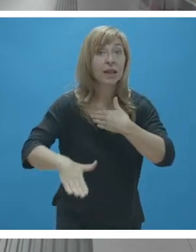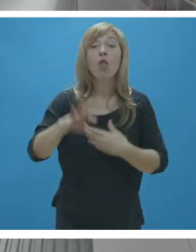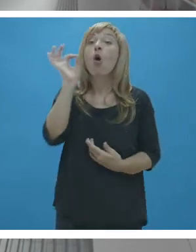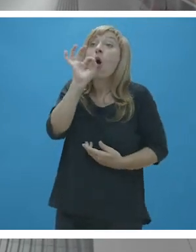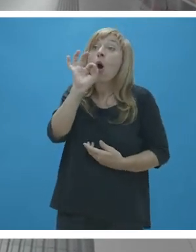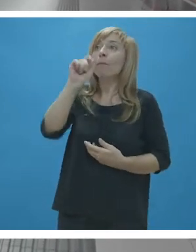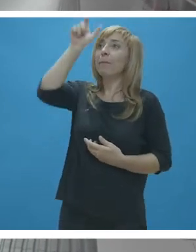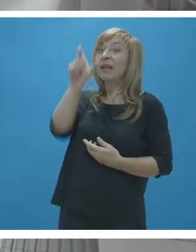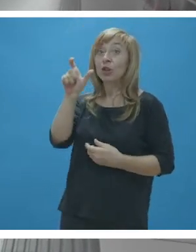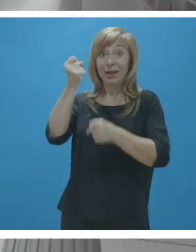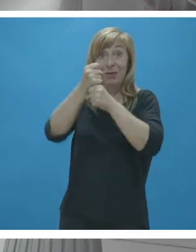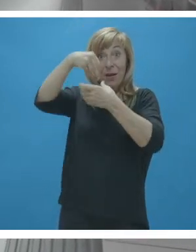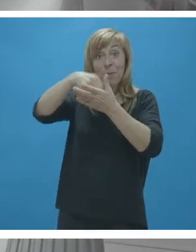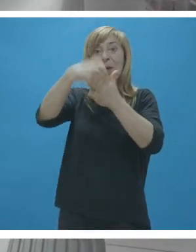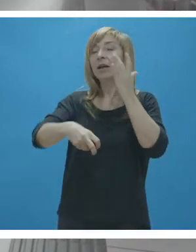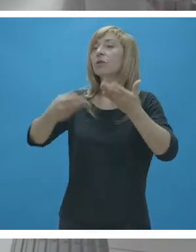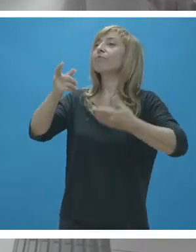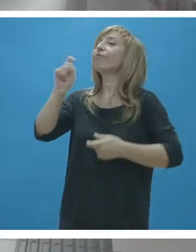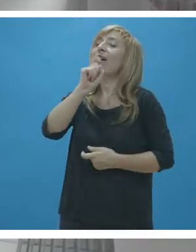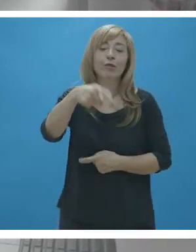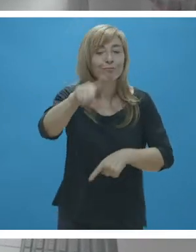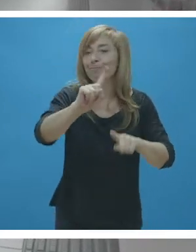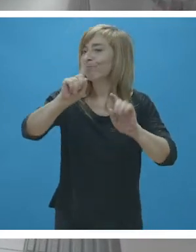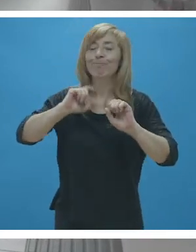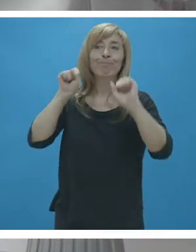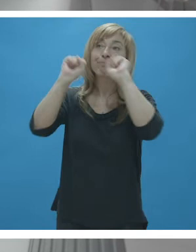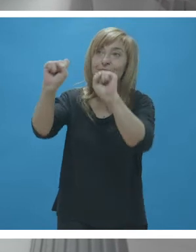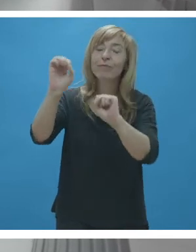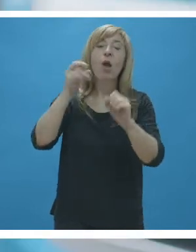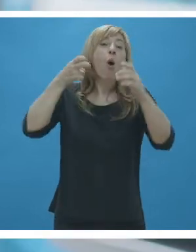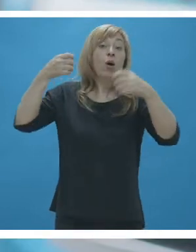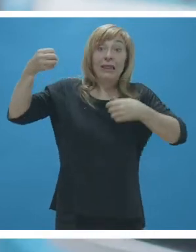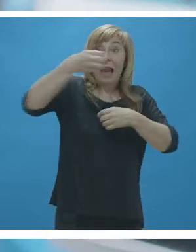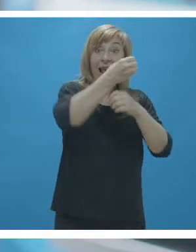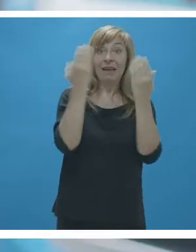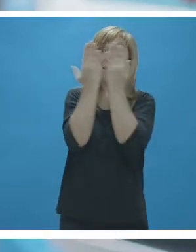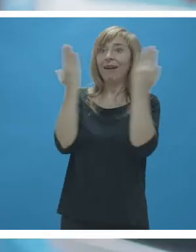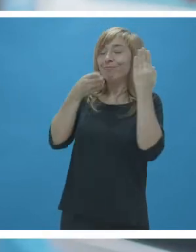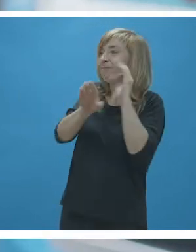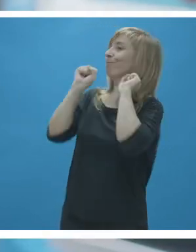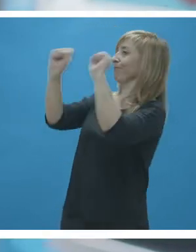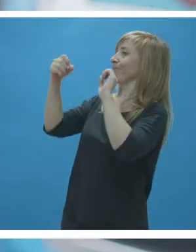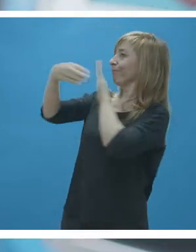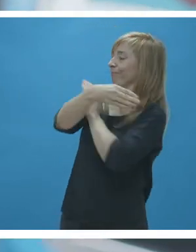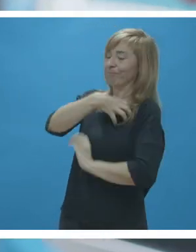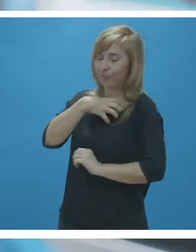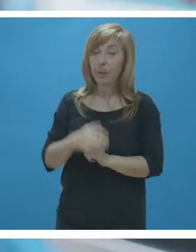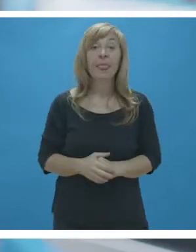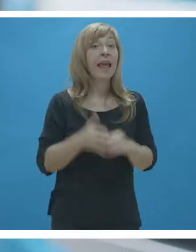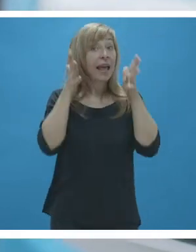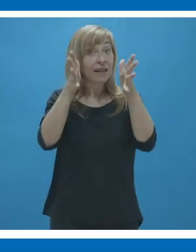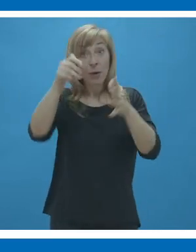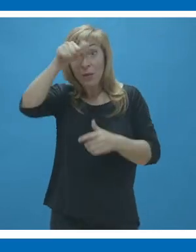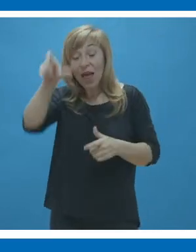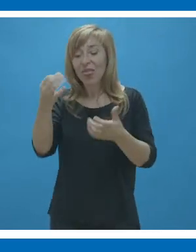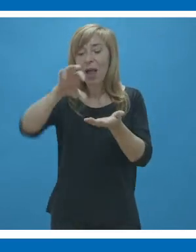del personal de metro, que indicará si puede entrarse o no a una estación o a un tren. Iván utilizará como recomendación gel desinfectante de